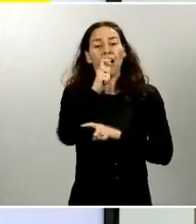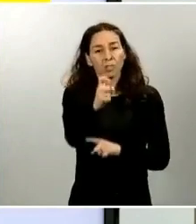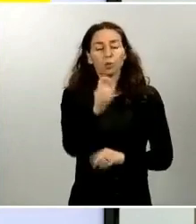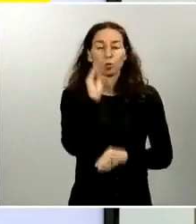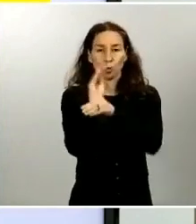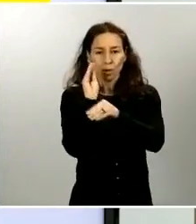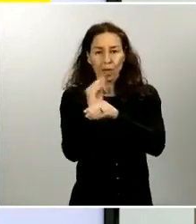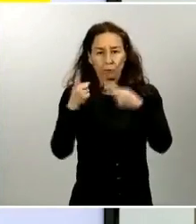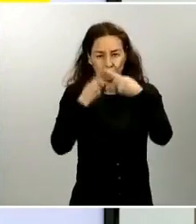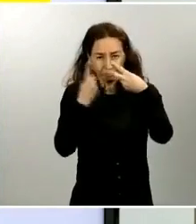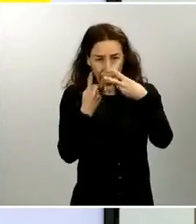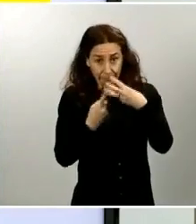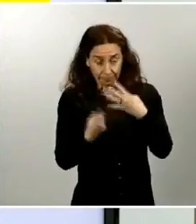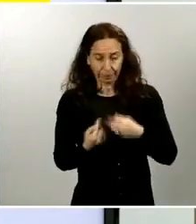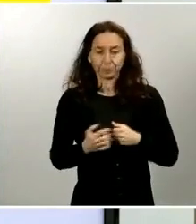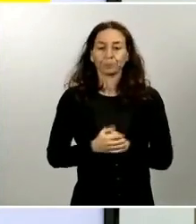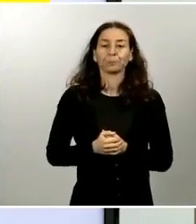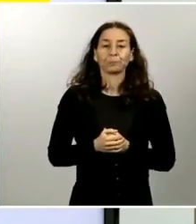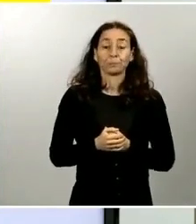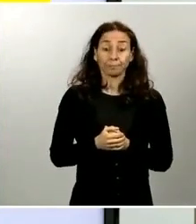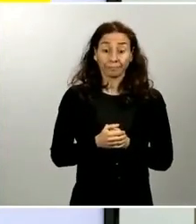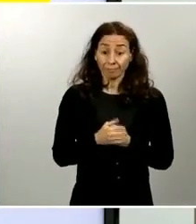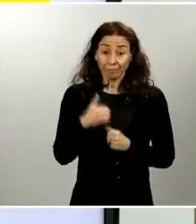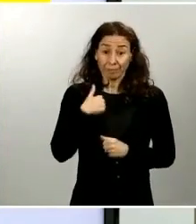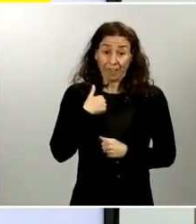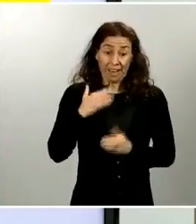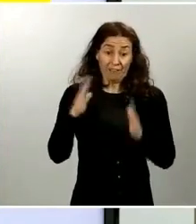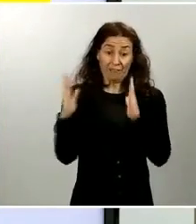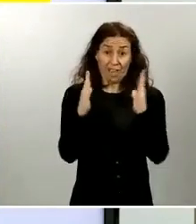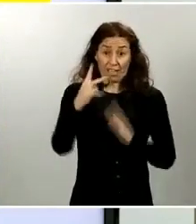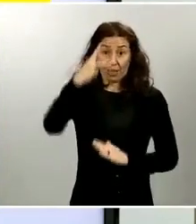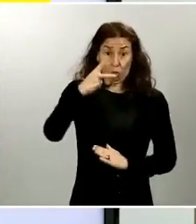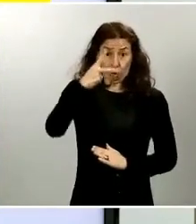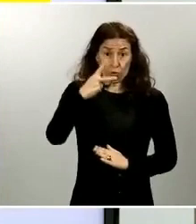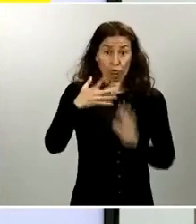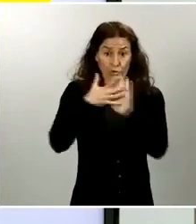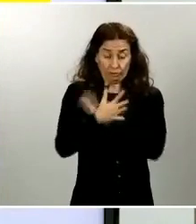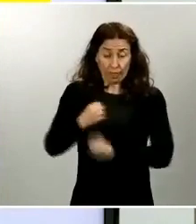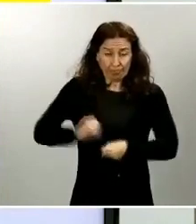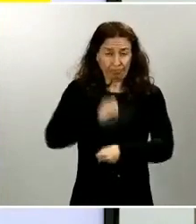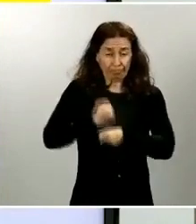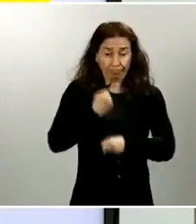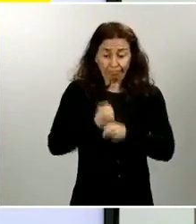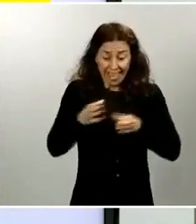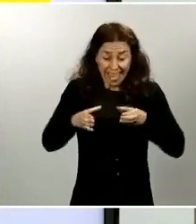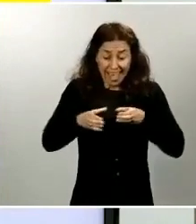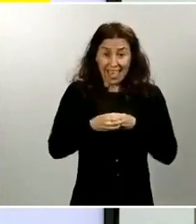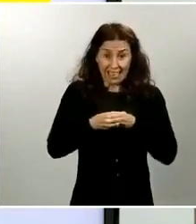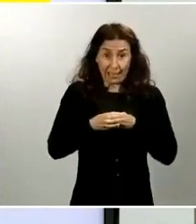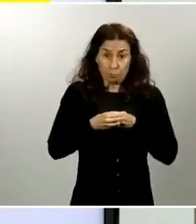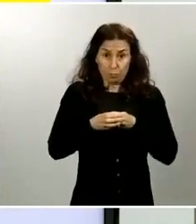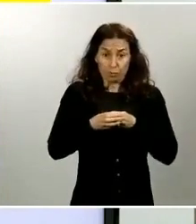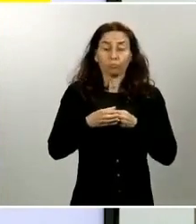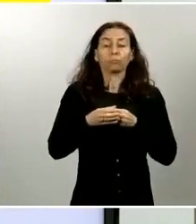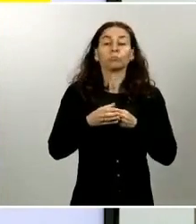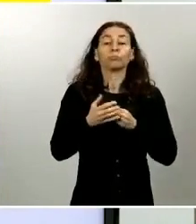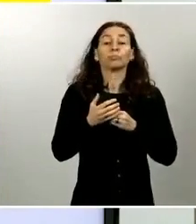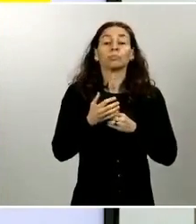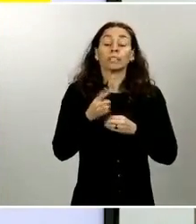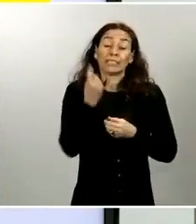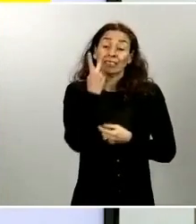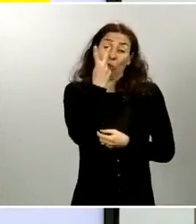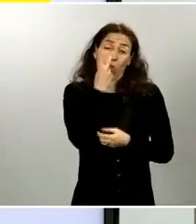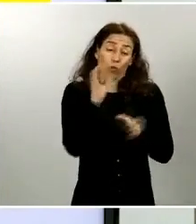En la fase de ejecución propiamente dicha, el equipo se desdobla en dos subequipos. Uno que se